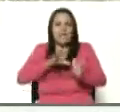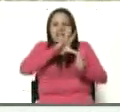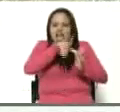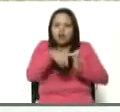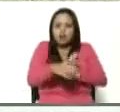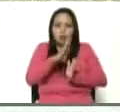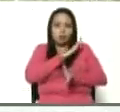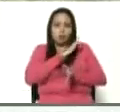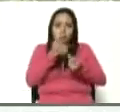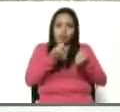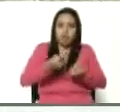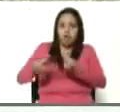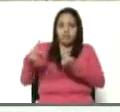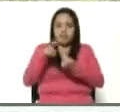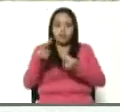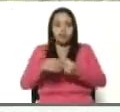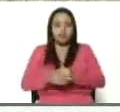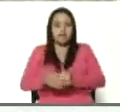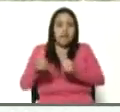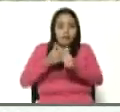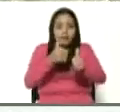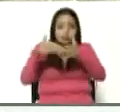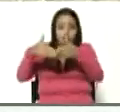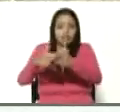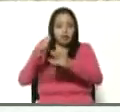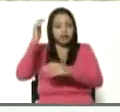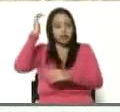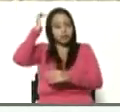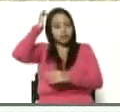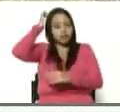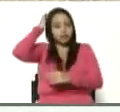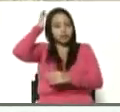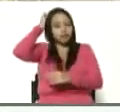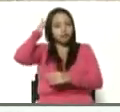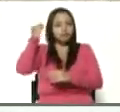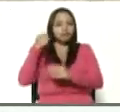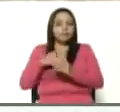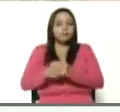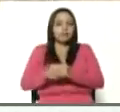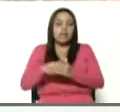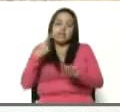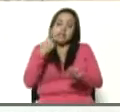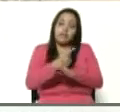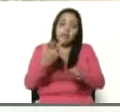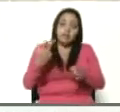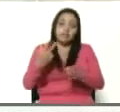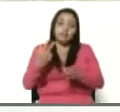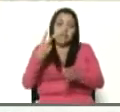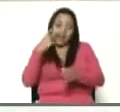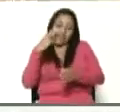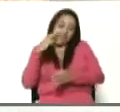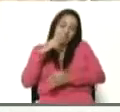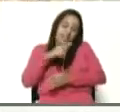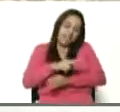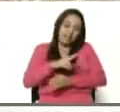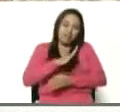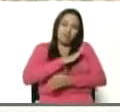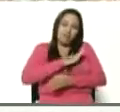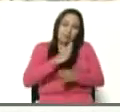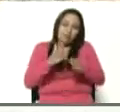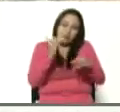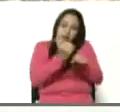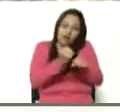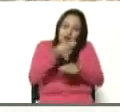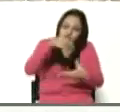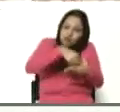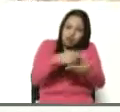recursos, la persecución a los barcos, nos llevó a tener que ver hacia adentro con más profundidad